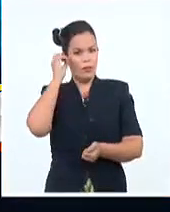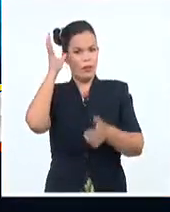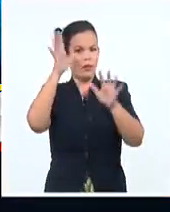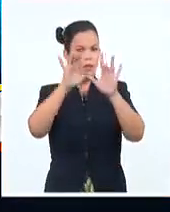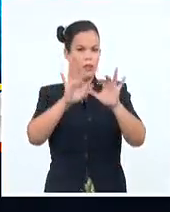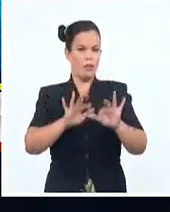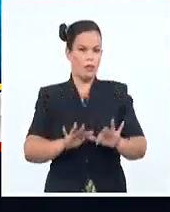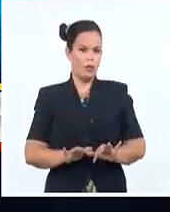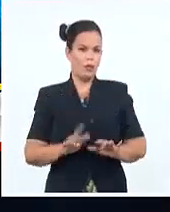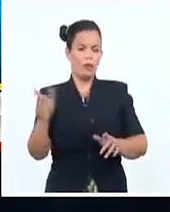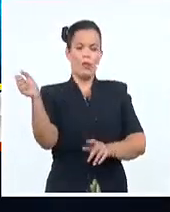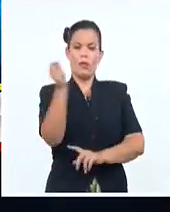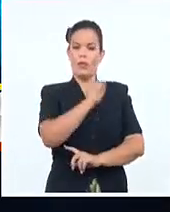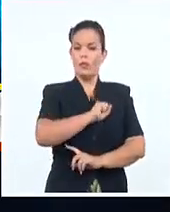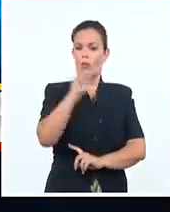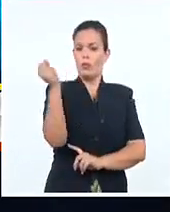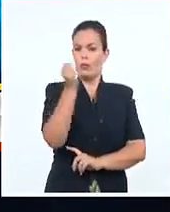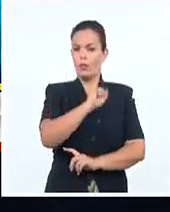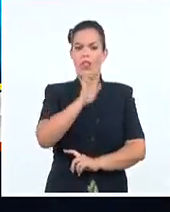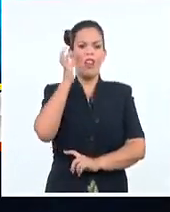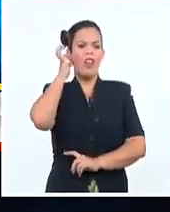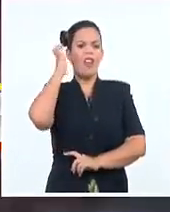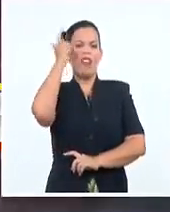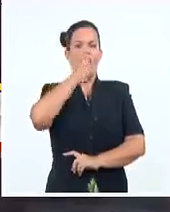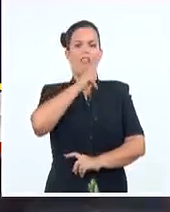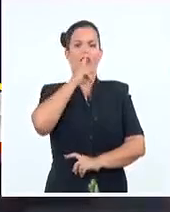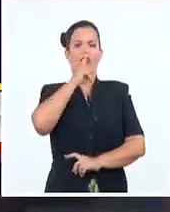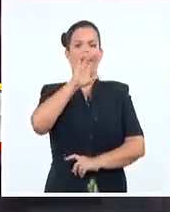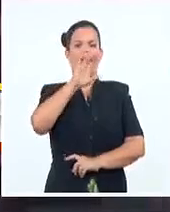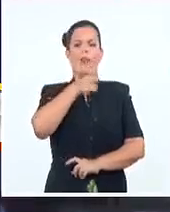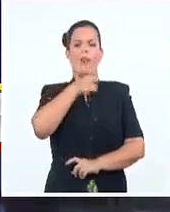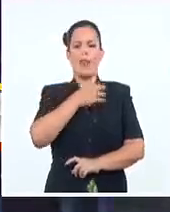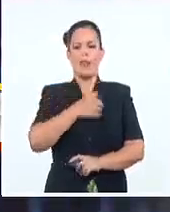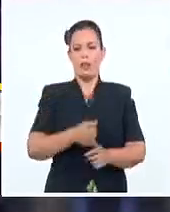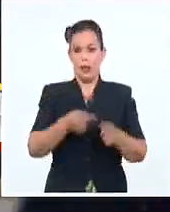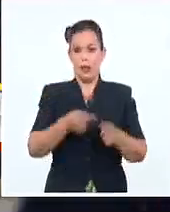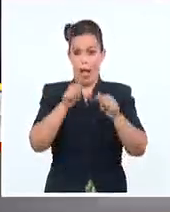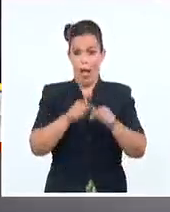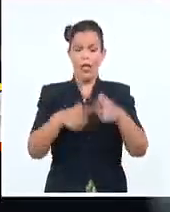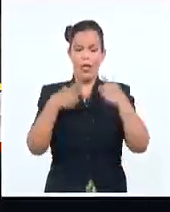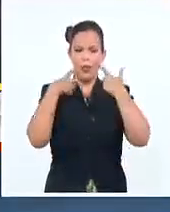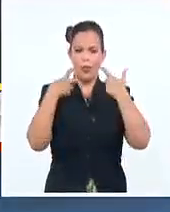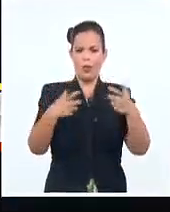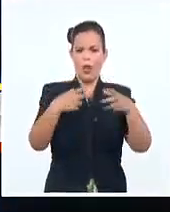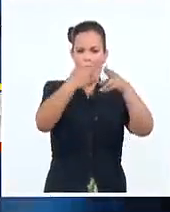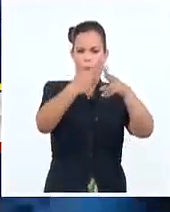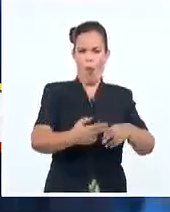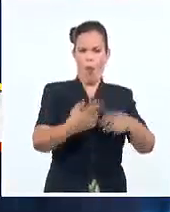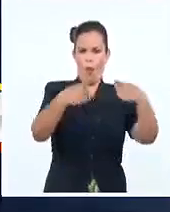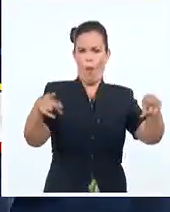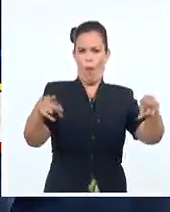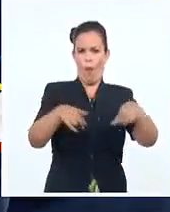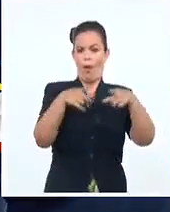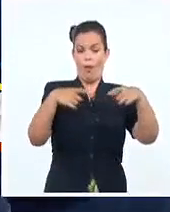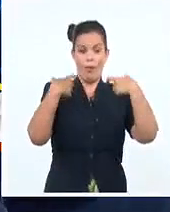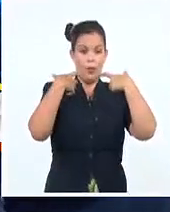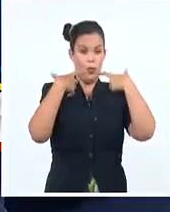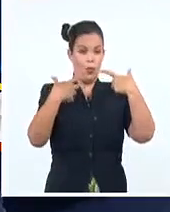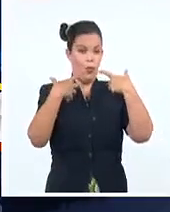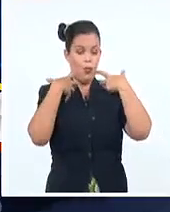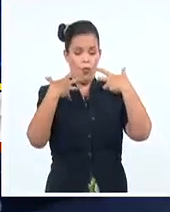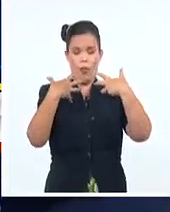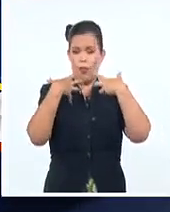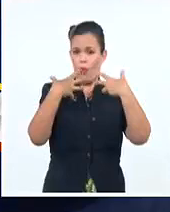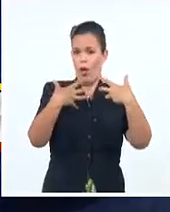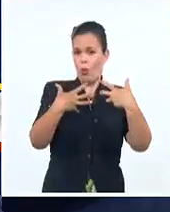Fabré, quien cuenta con una cifra superior a los mil temas creados, entre ellos grandes éxitos como A la hora que me llamen voy, quien ha visto por ahí mi